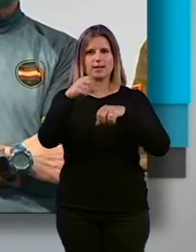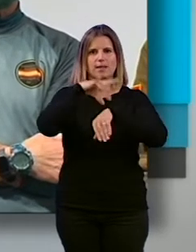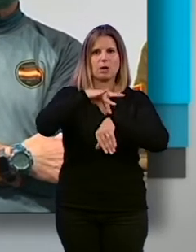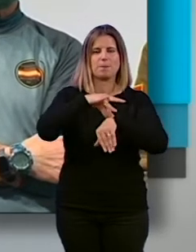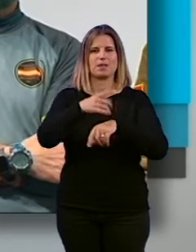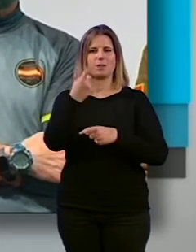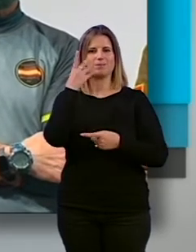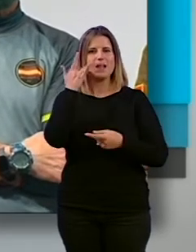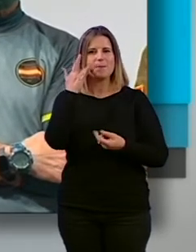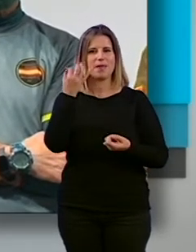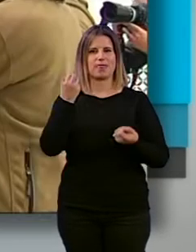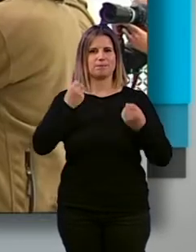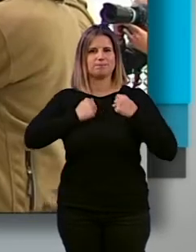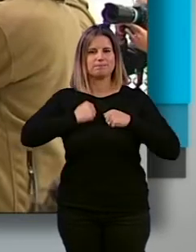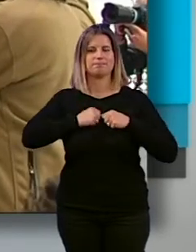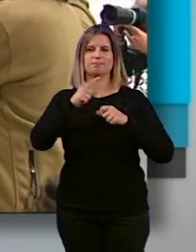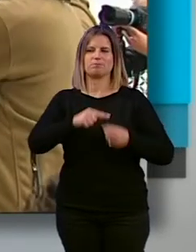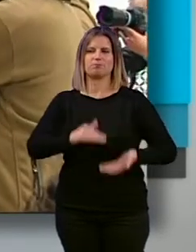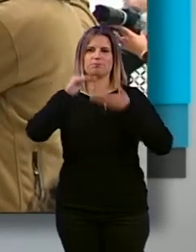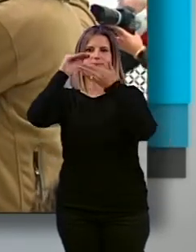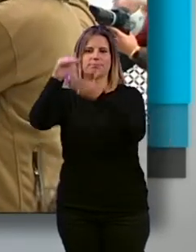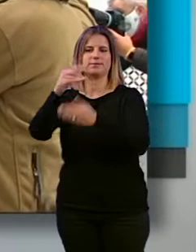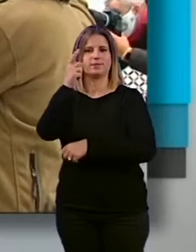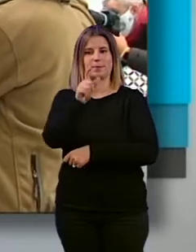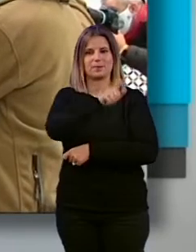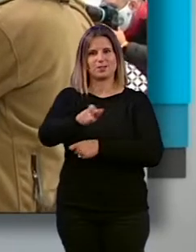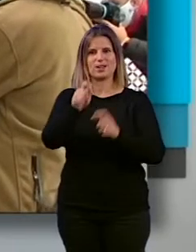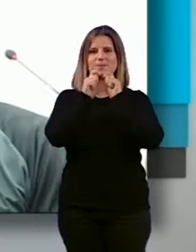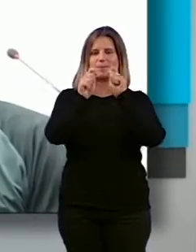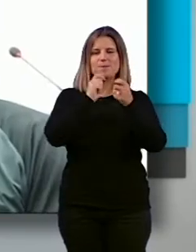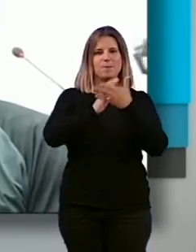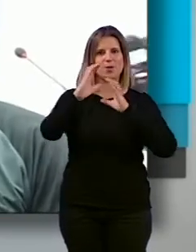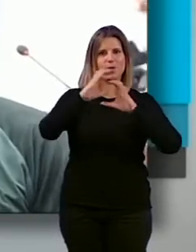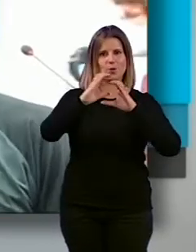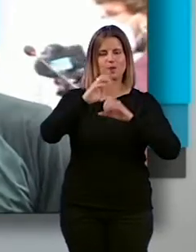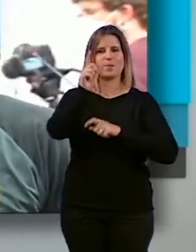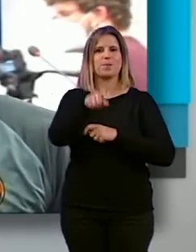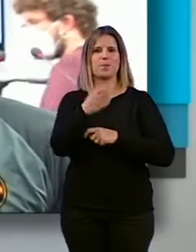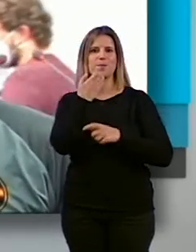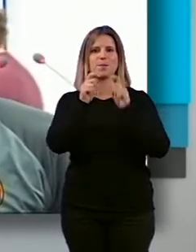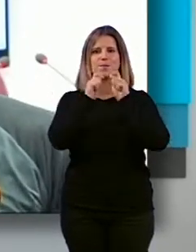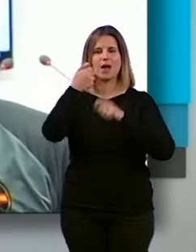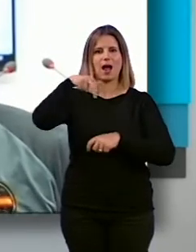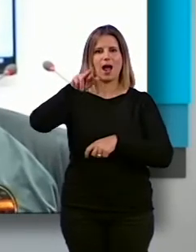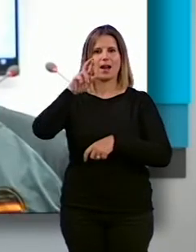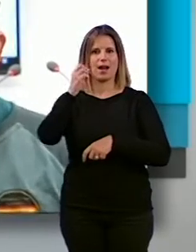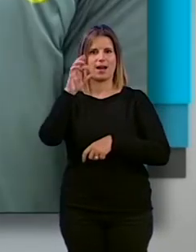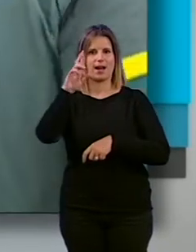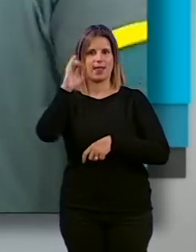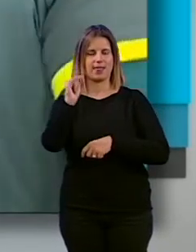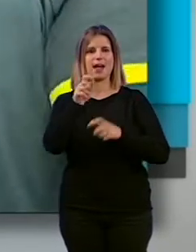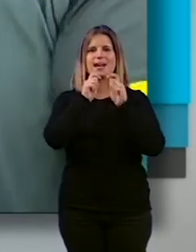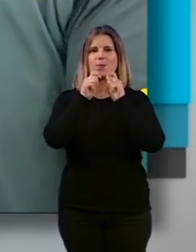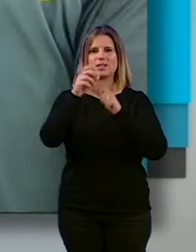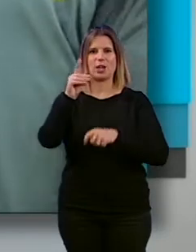de higiene son la carga que hemos transportado. Además estuvieron presentes reporteros de medios de comunicación como la periodista Ana de Gracia, Paco Ballesta y el reportero David